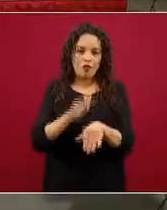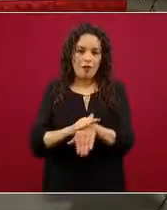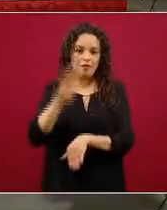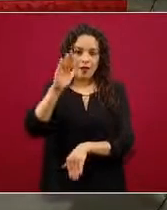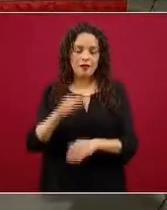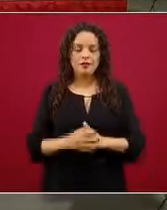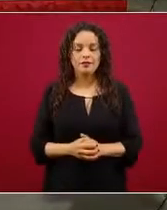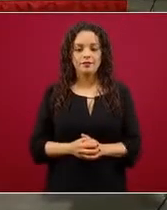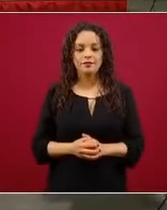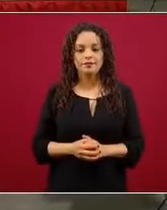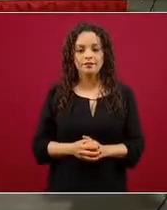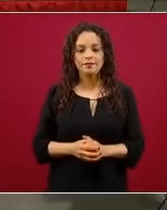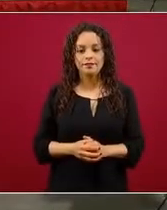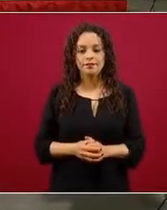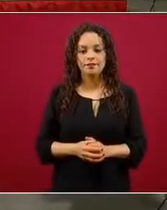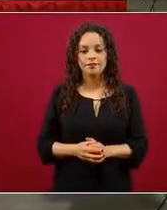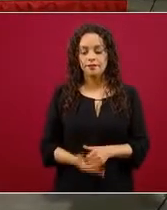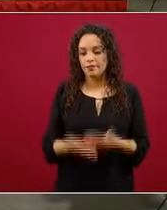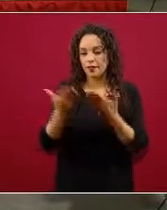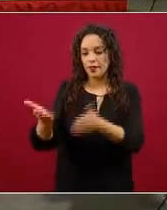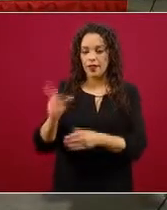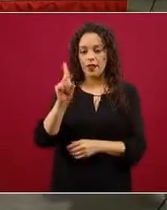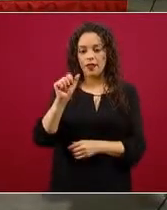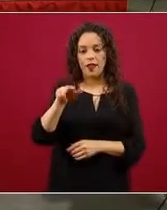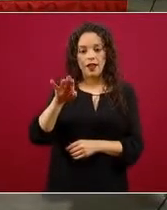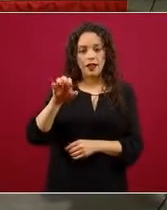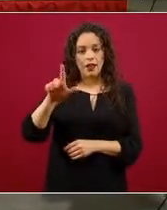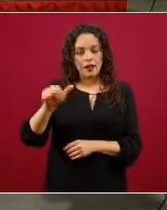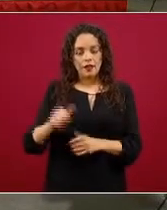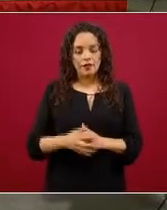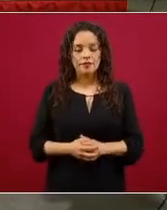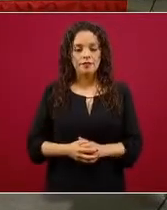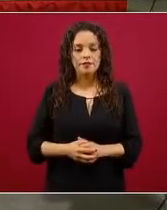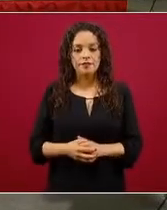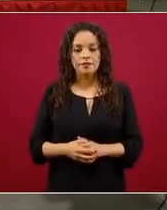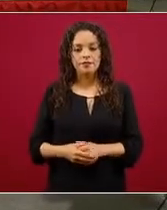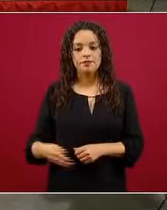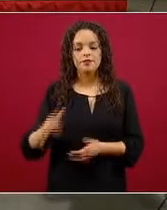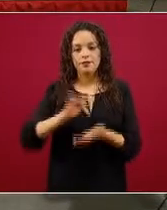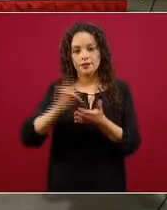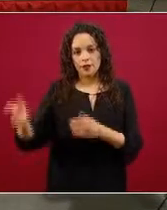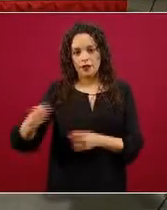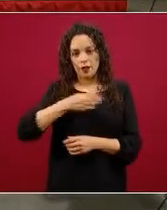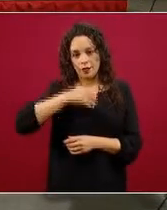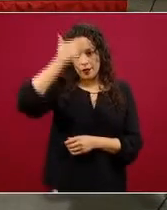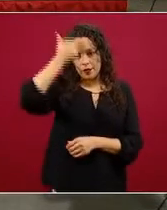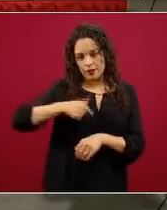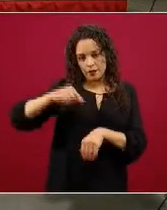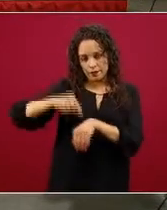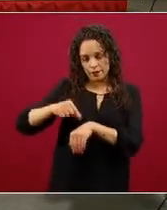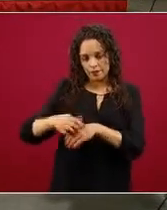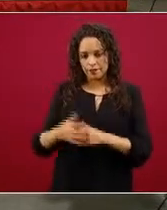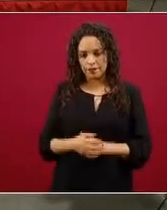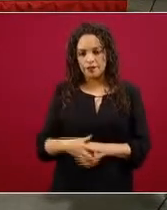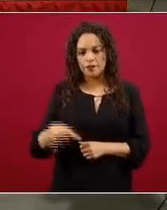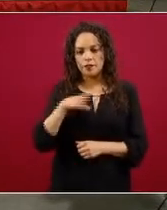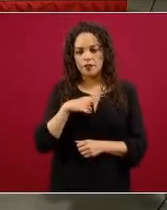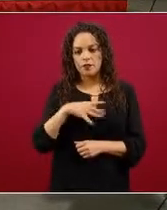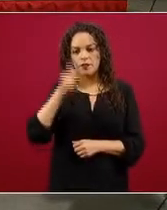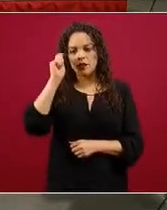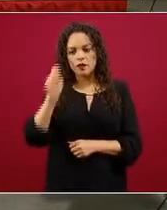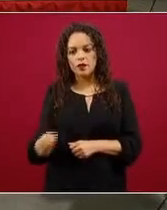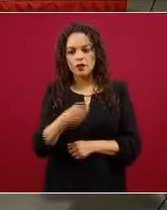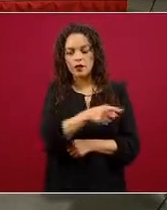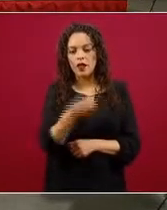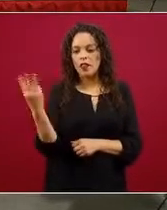Daniela Pastrana, pie de página. Y si nos da tiempo los juanes. Gracias, doctor, buenas noches. Está el caso este de los